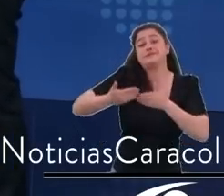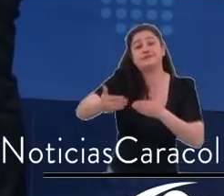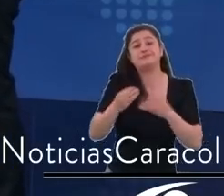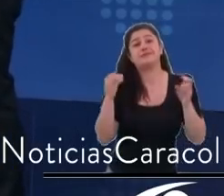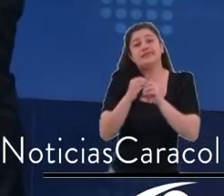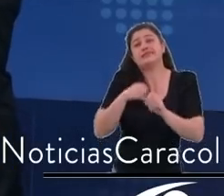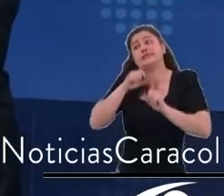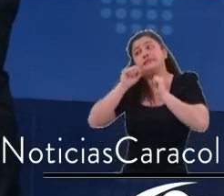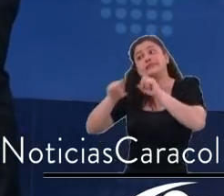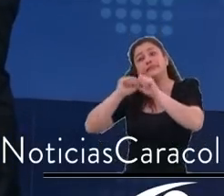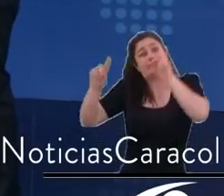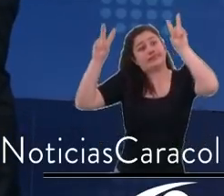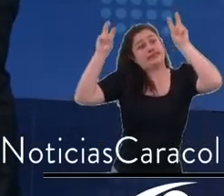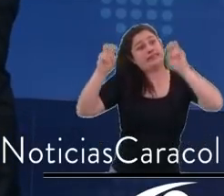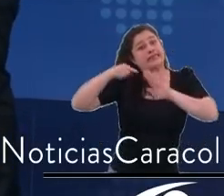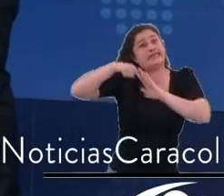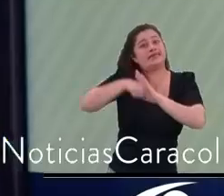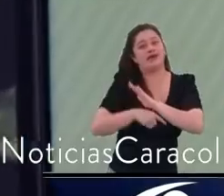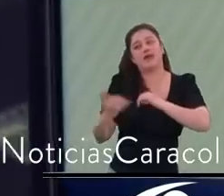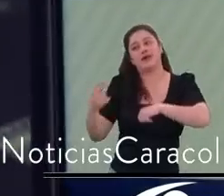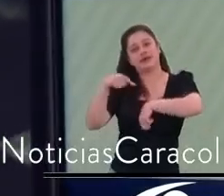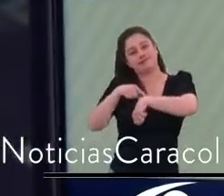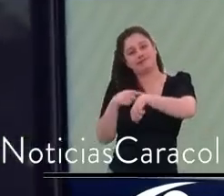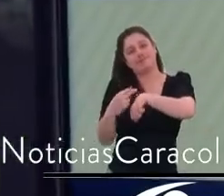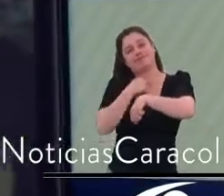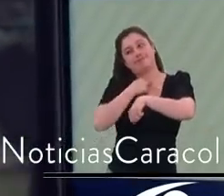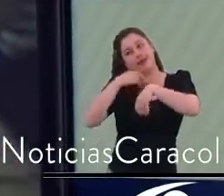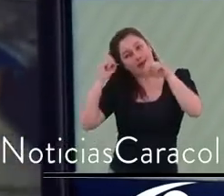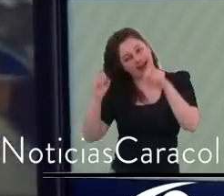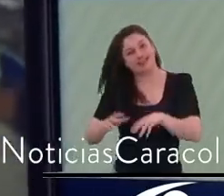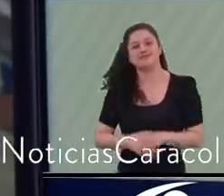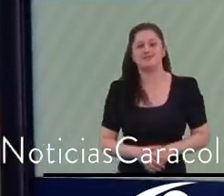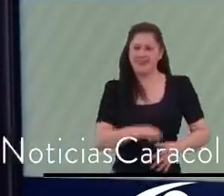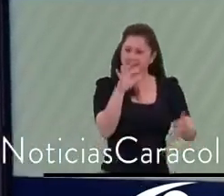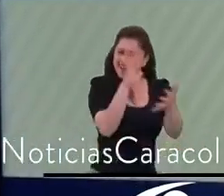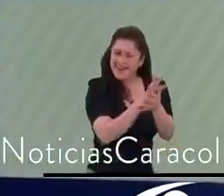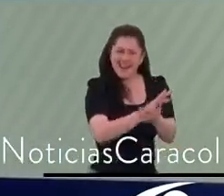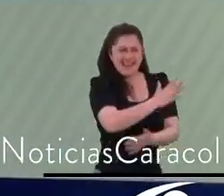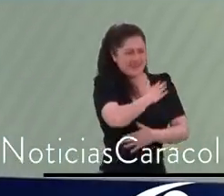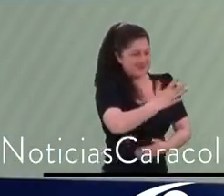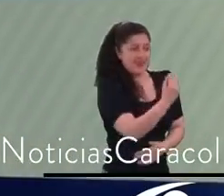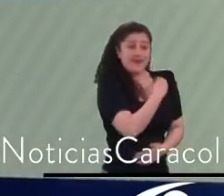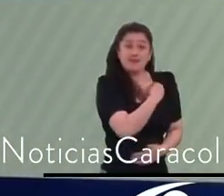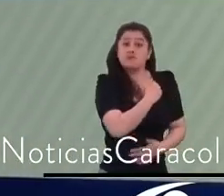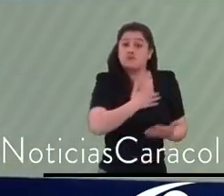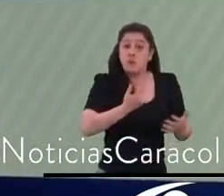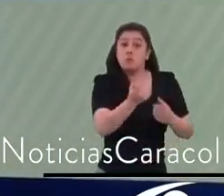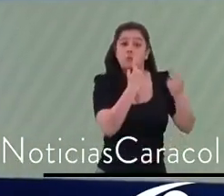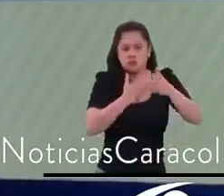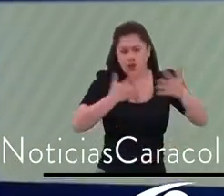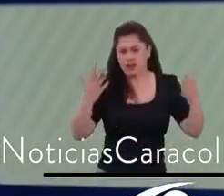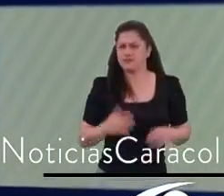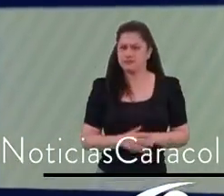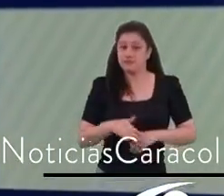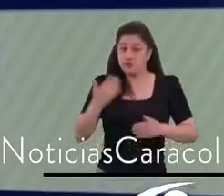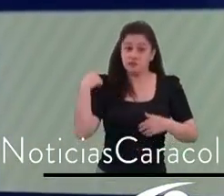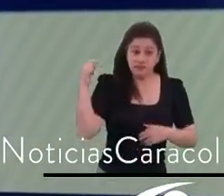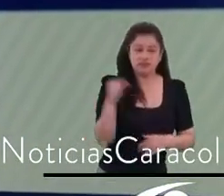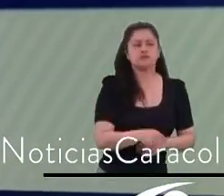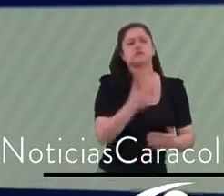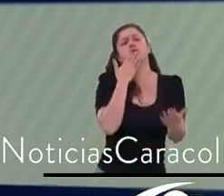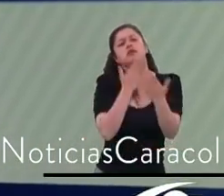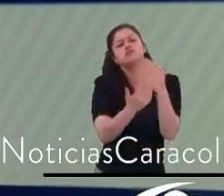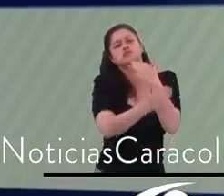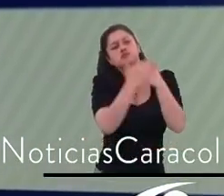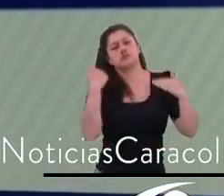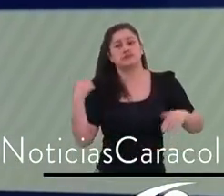pero nos tocó 30 minutos nomás. Yo vuelvo, yo vuelvo cuando quieras. De verdad, Juan Diego, mil gracias a los bogotanos, gracias por su paciencia. Este fue un año